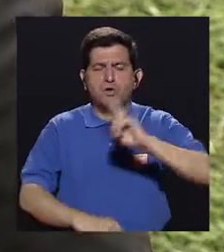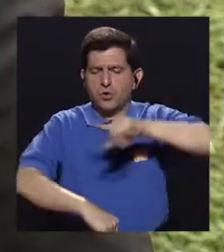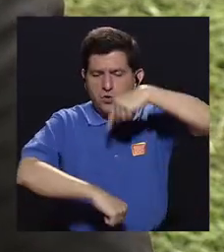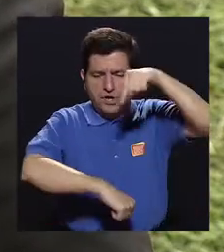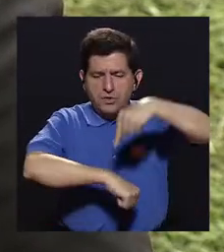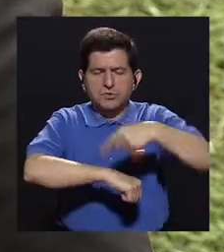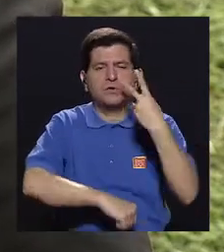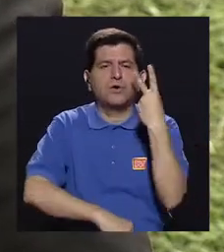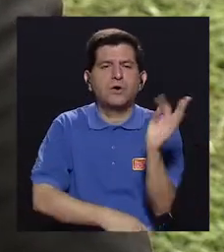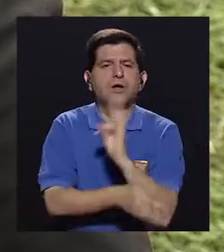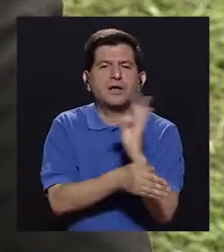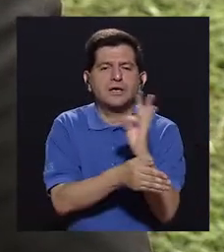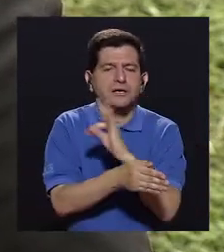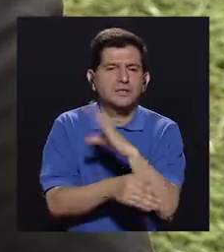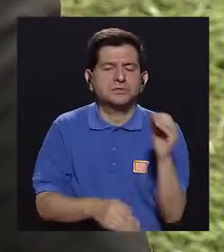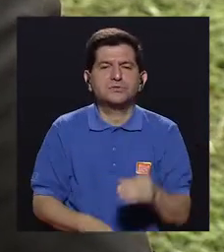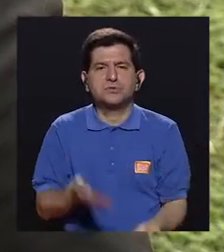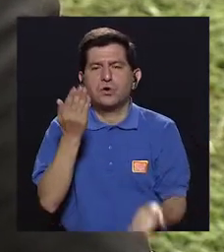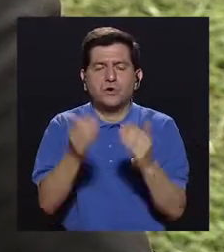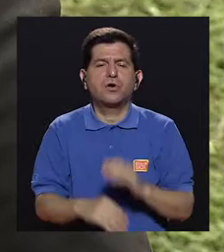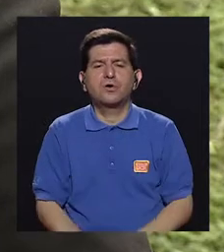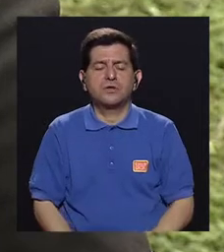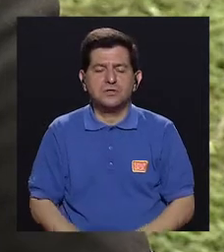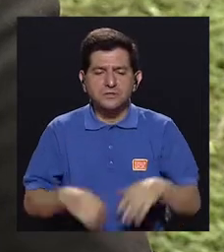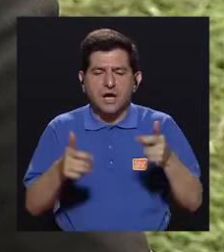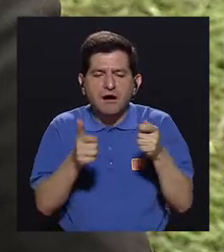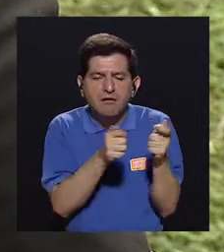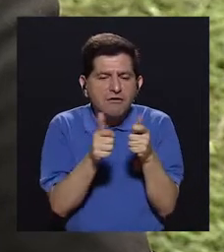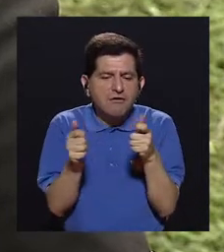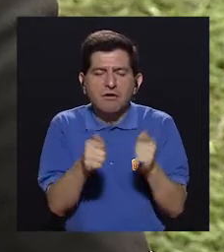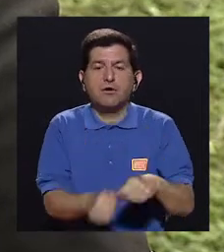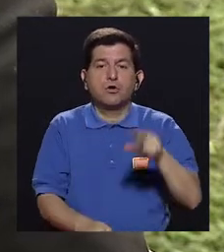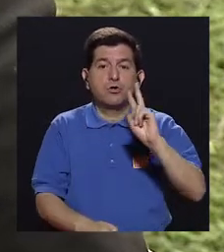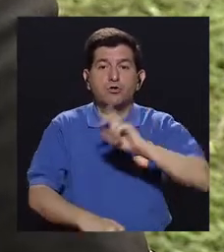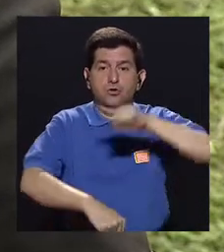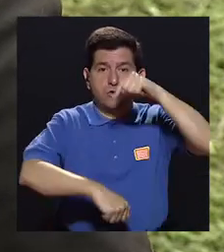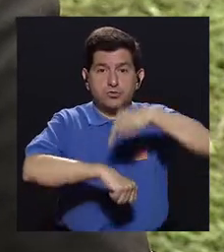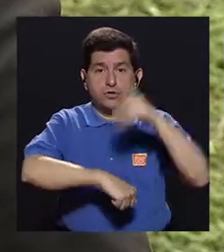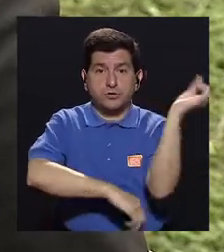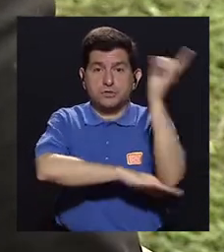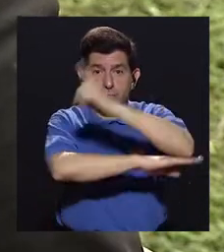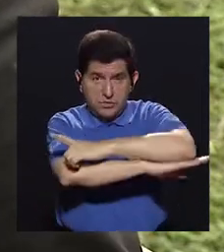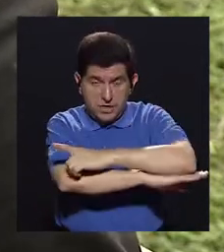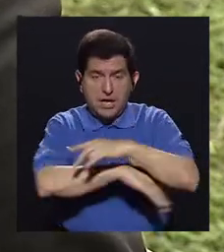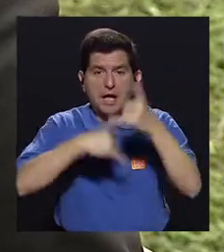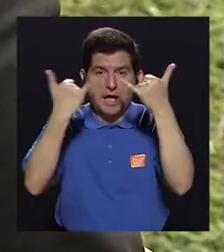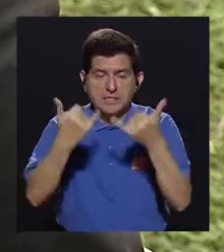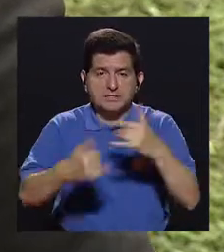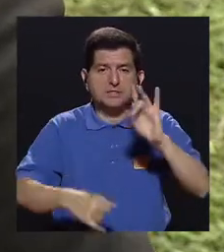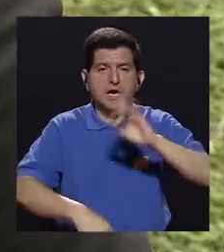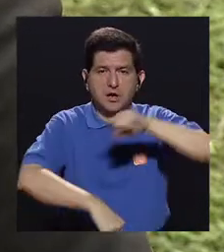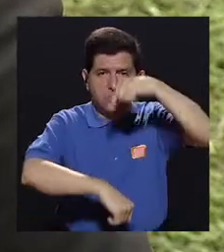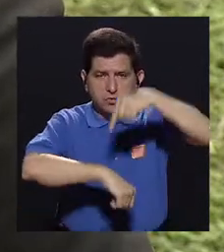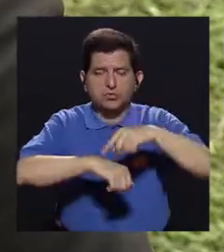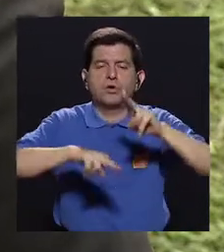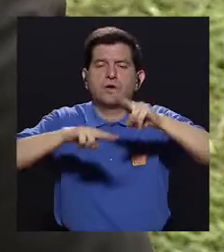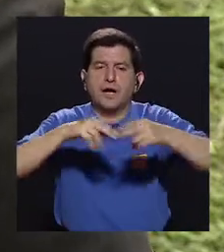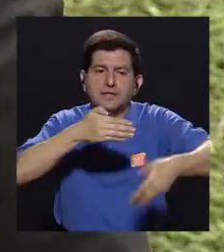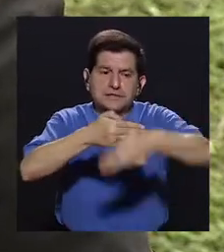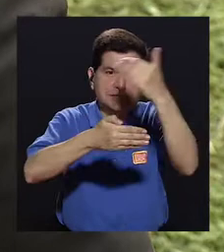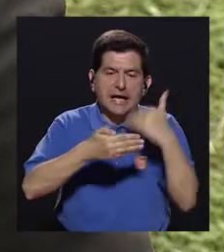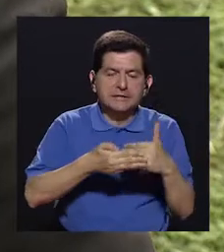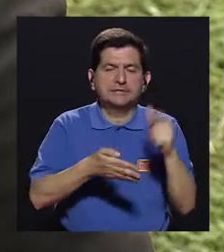viendo televisión o conectado a un videojuego. Dos horas al día. Porque además ya pasó ocho horas sentado, ¿verdad?